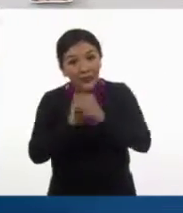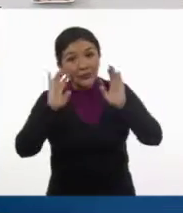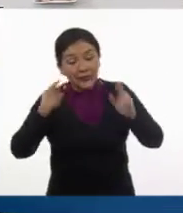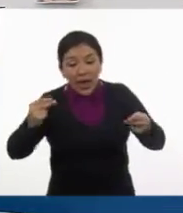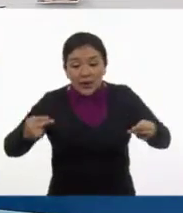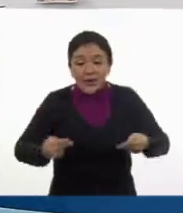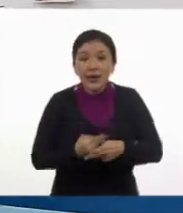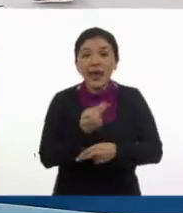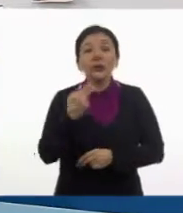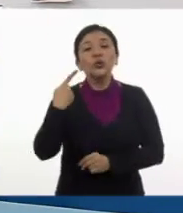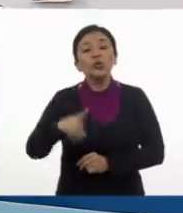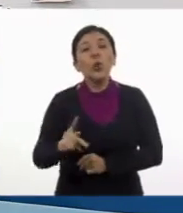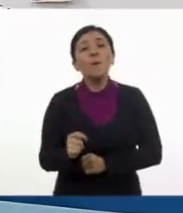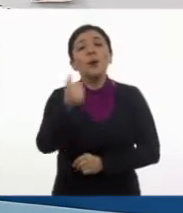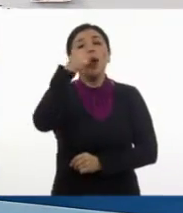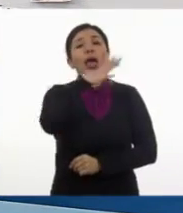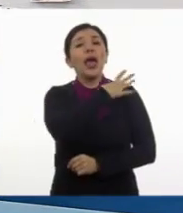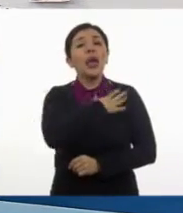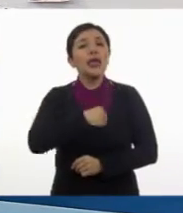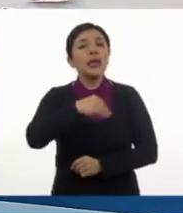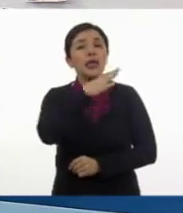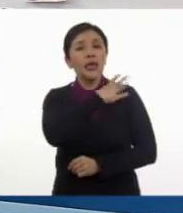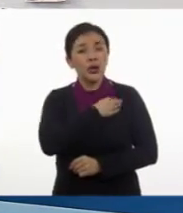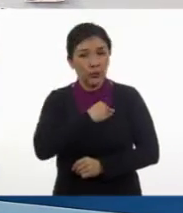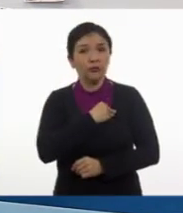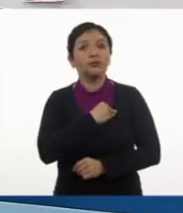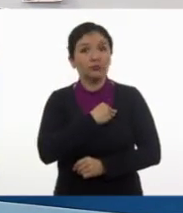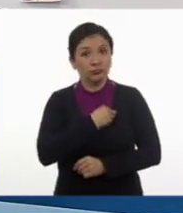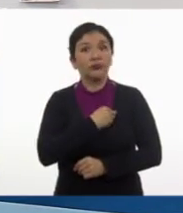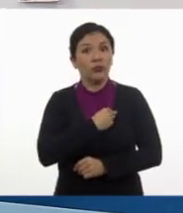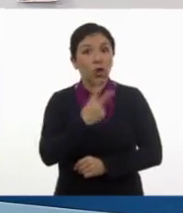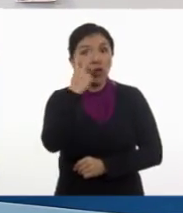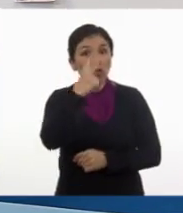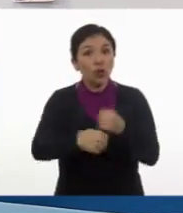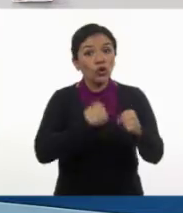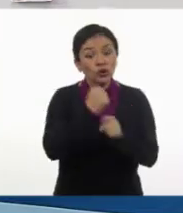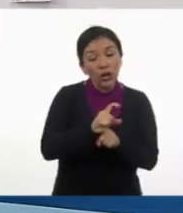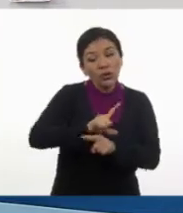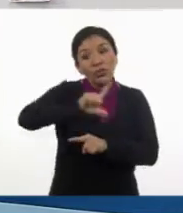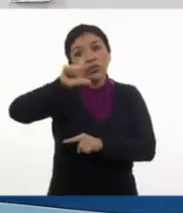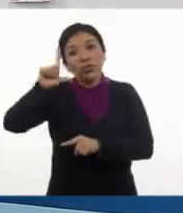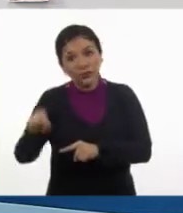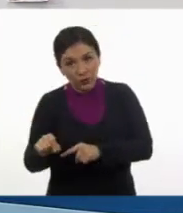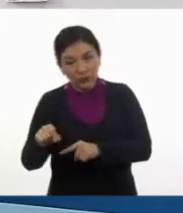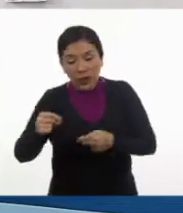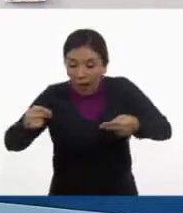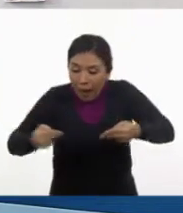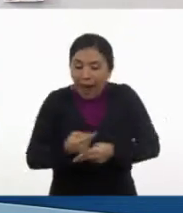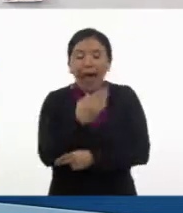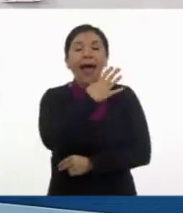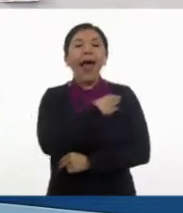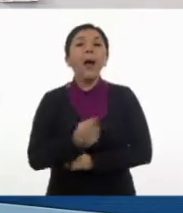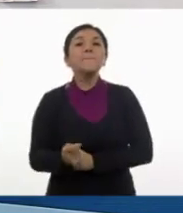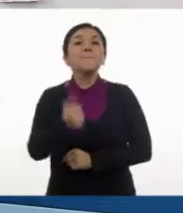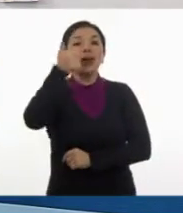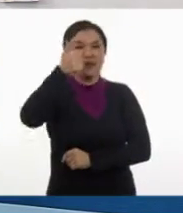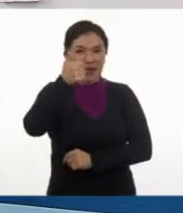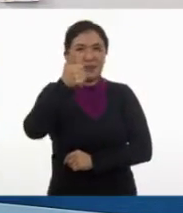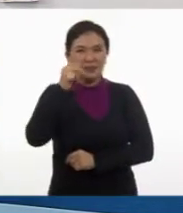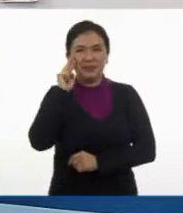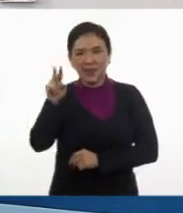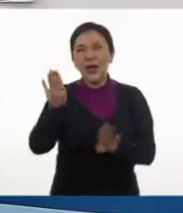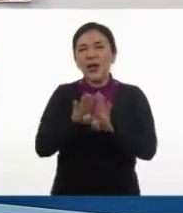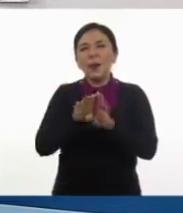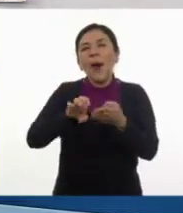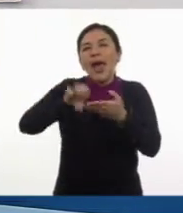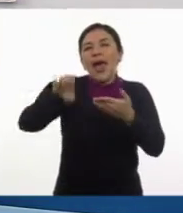su primer hijo. Dos años, ¿eh? Dos años más tarde nació su primer hijo. Aquí les traje un bebé